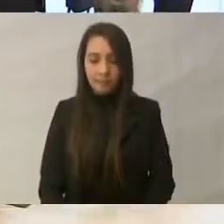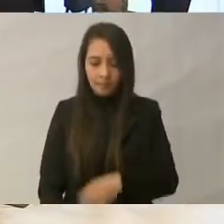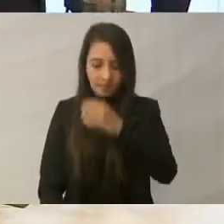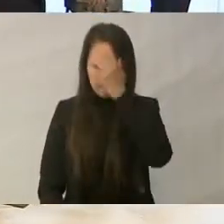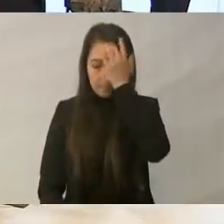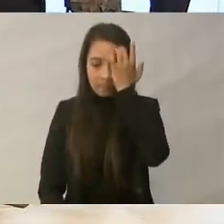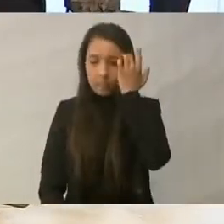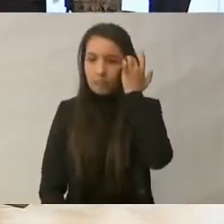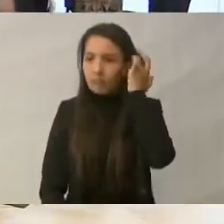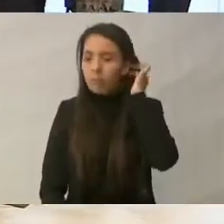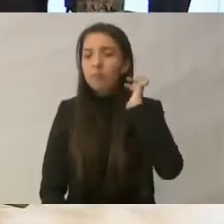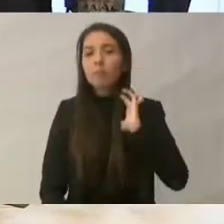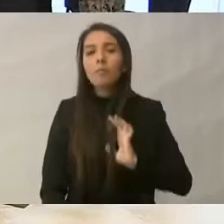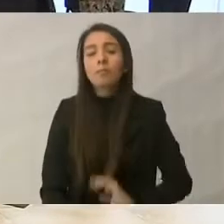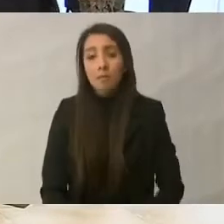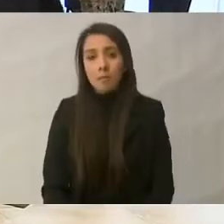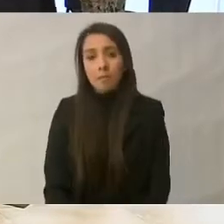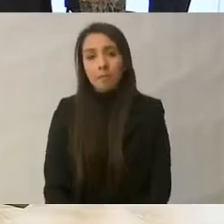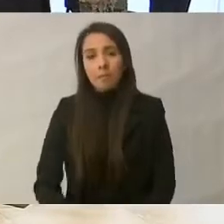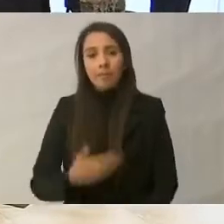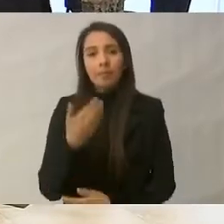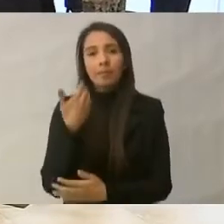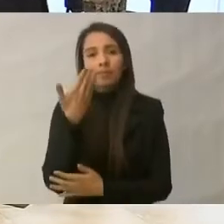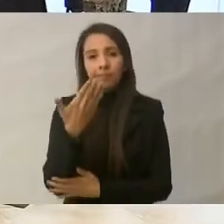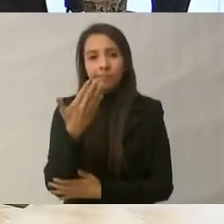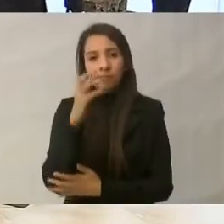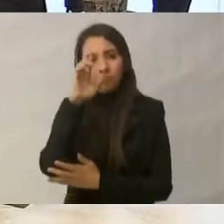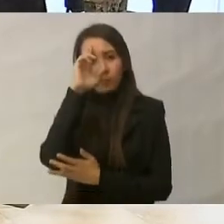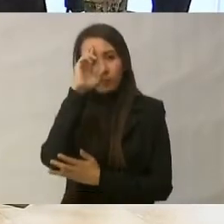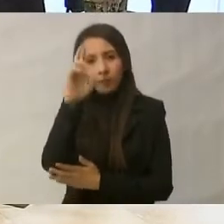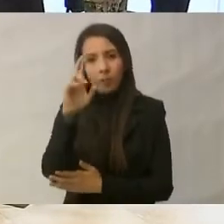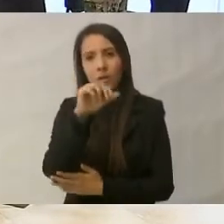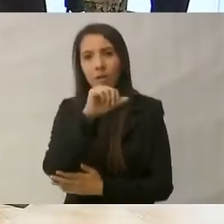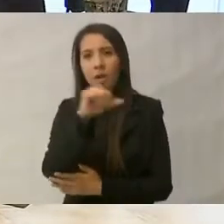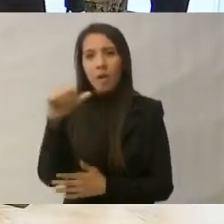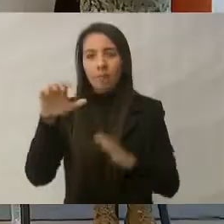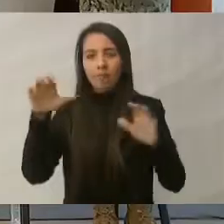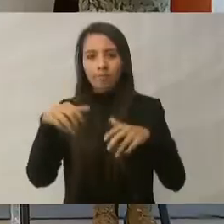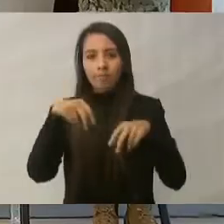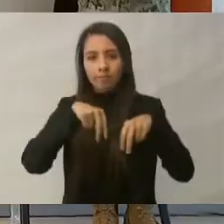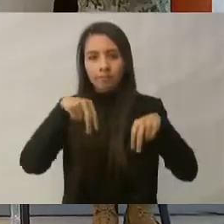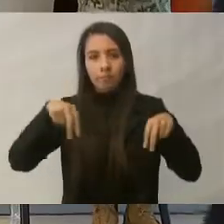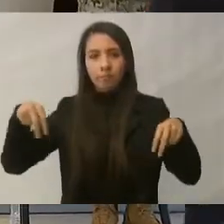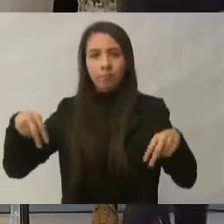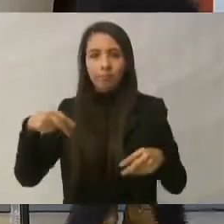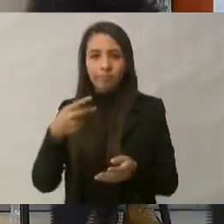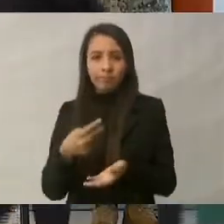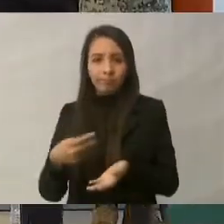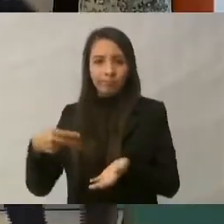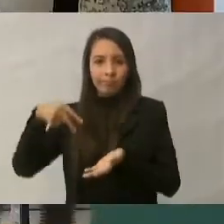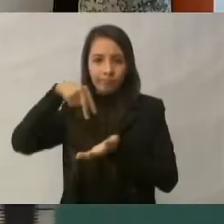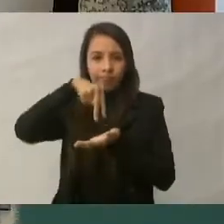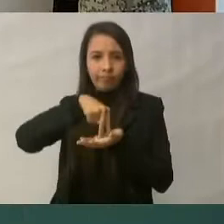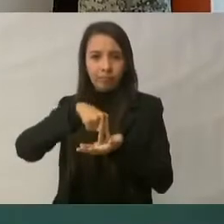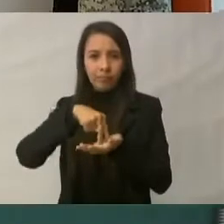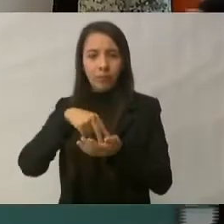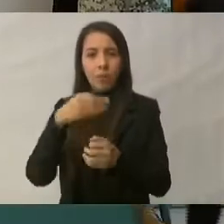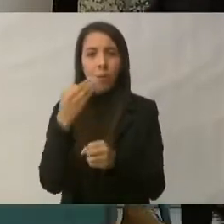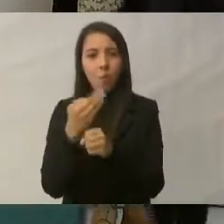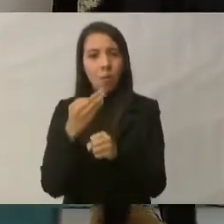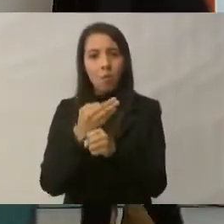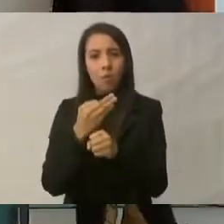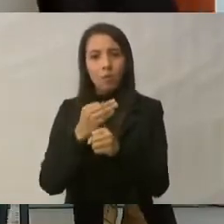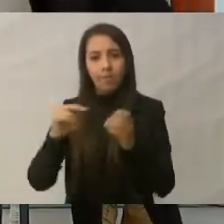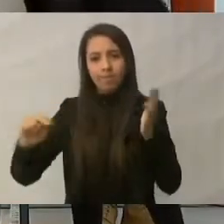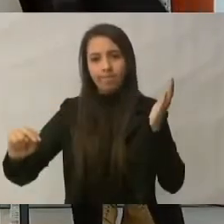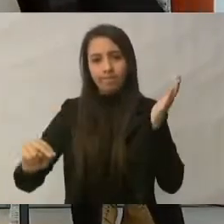Pedimos respetuosamente a los integrantes del presidium ponerse de pie, ya que en estos momentos se llevará a cabo la firma del